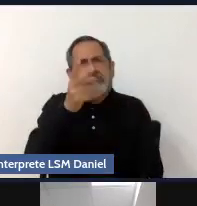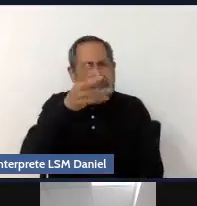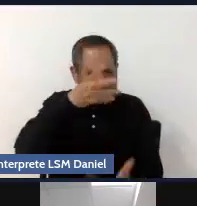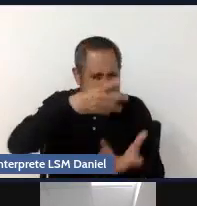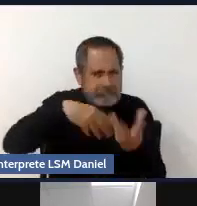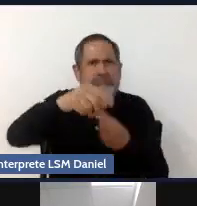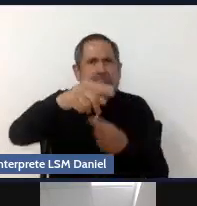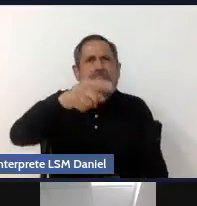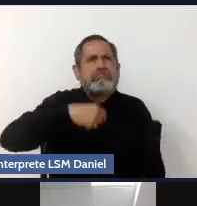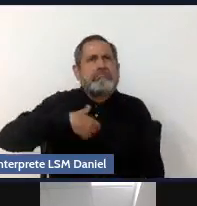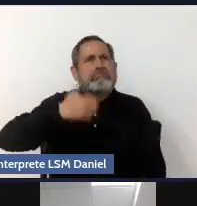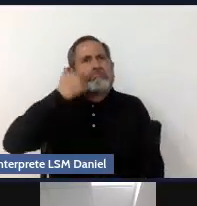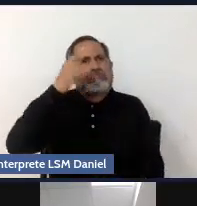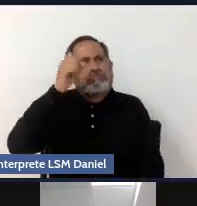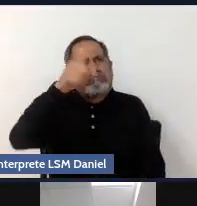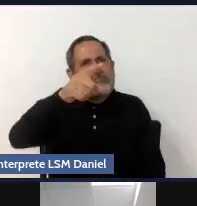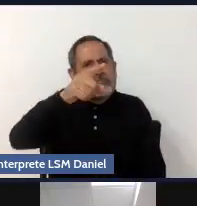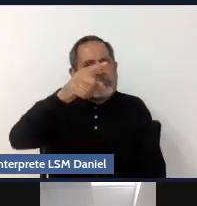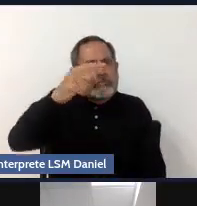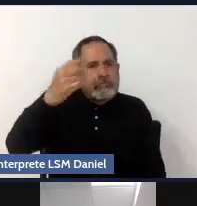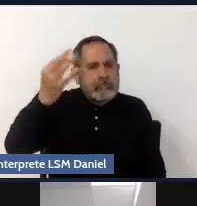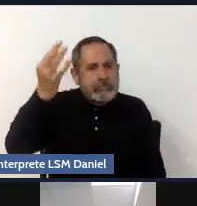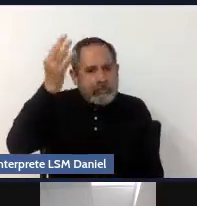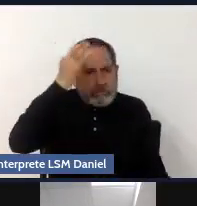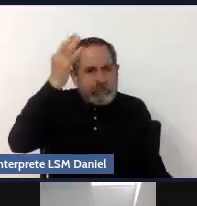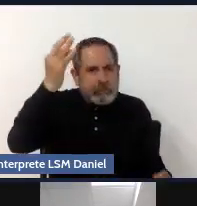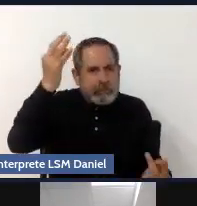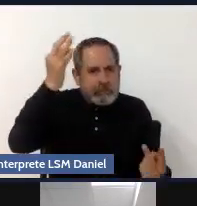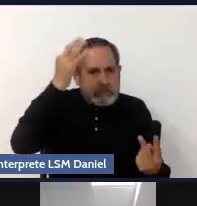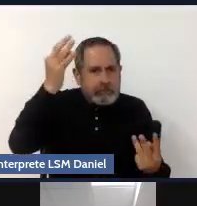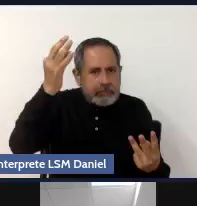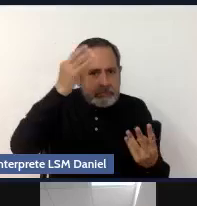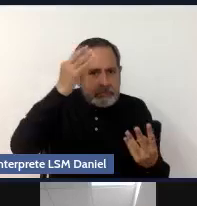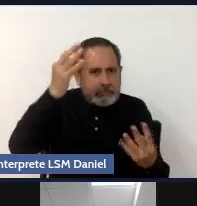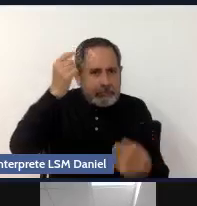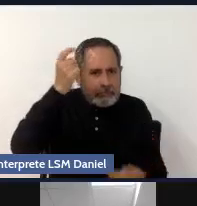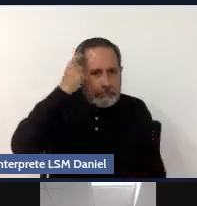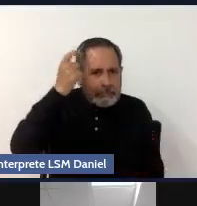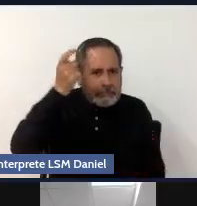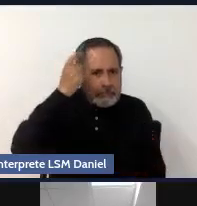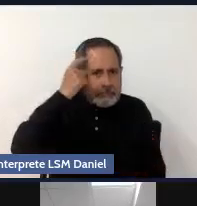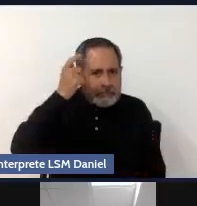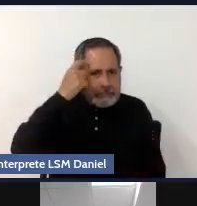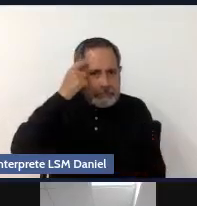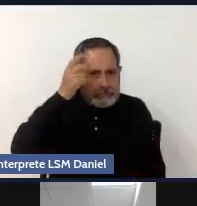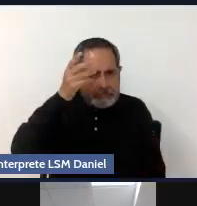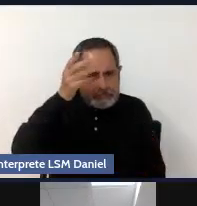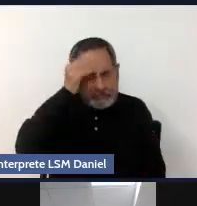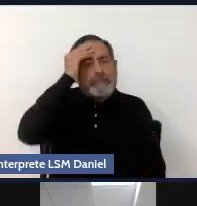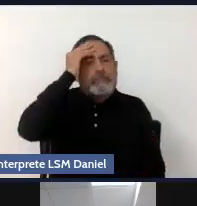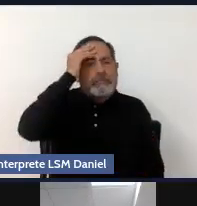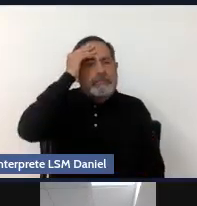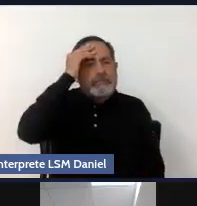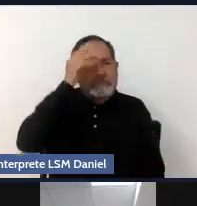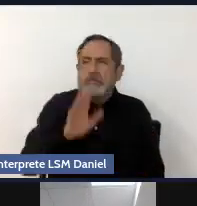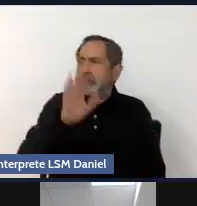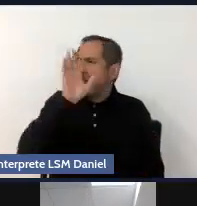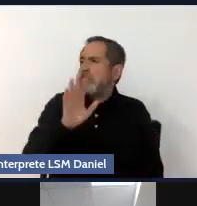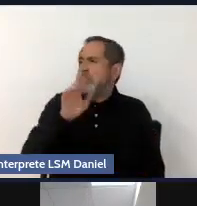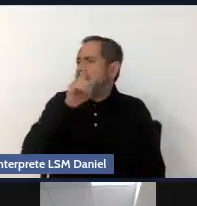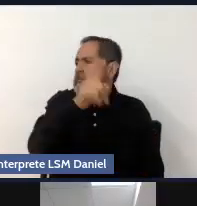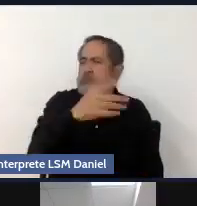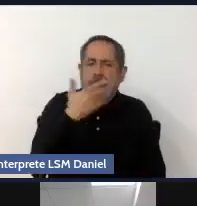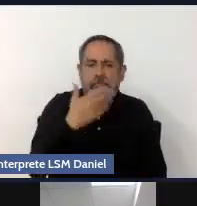aprendemos. Inconscientemente vamos a asociar estos momentos placenteros con el consumo.